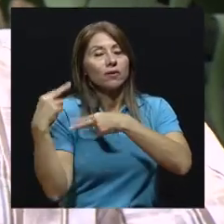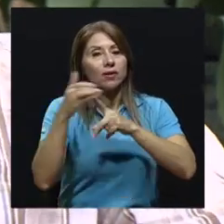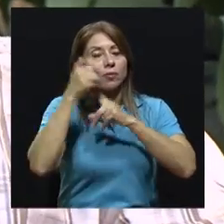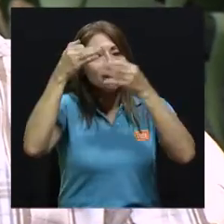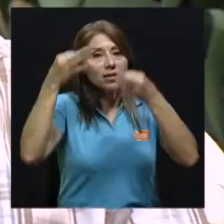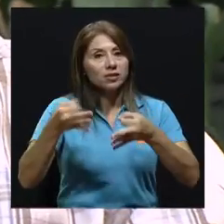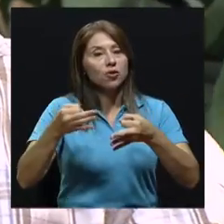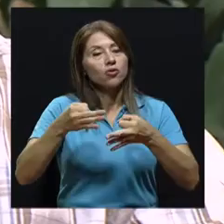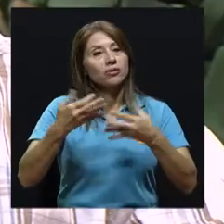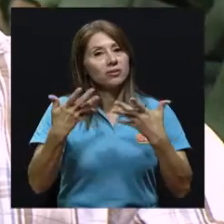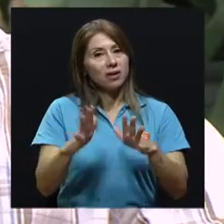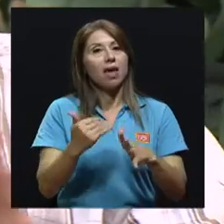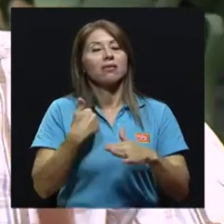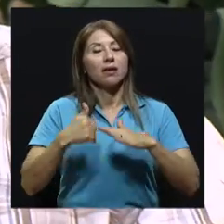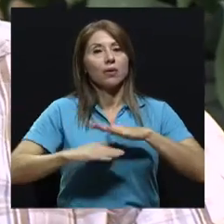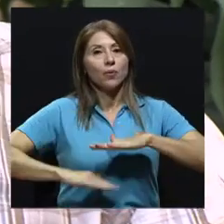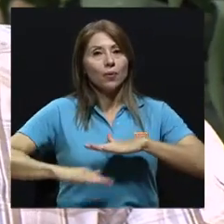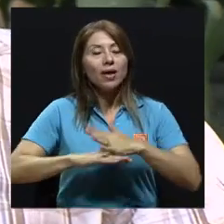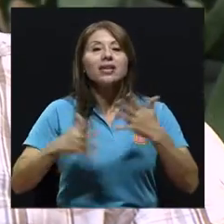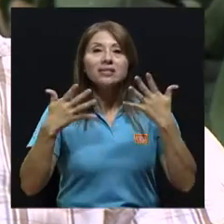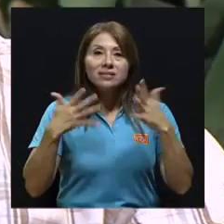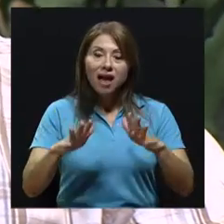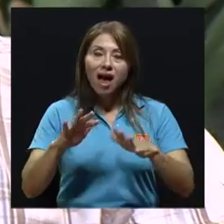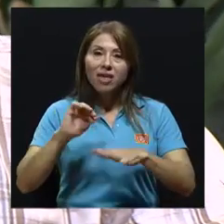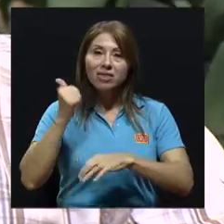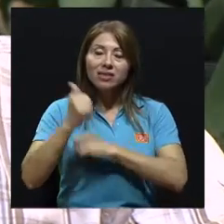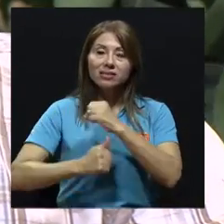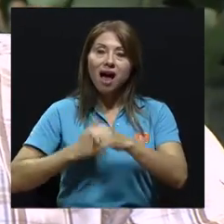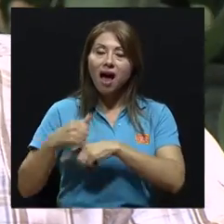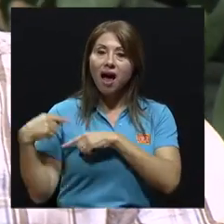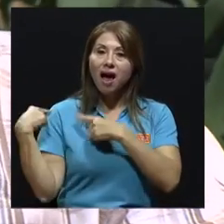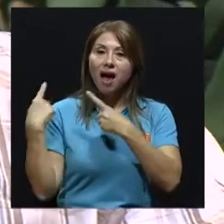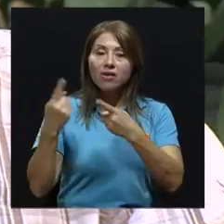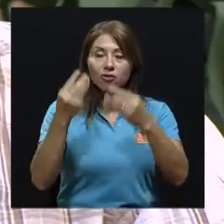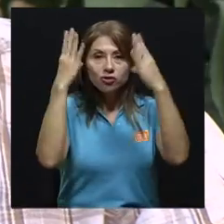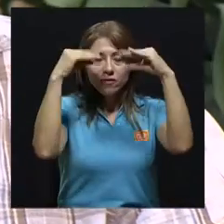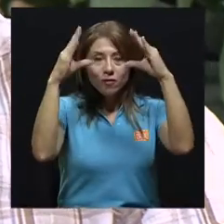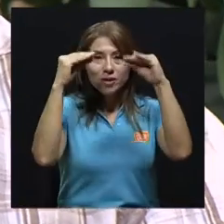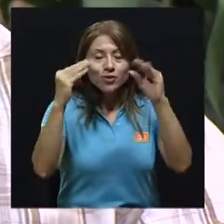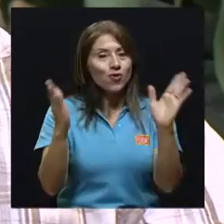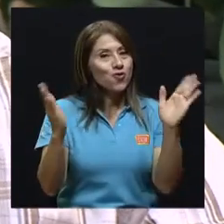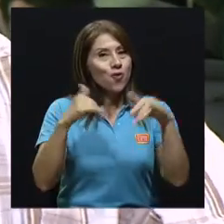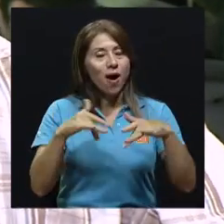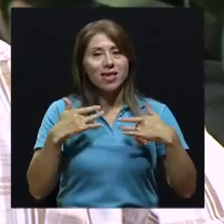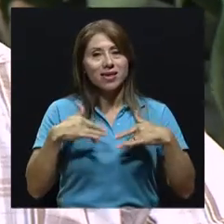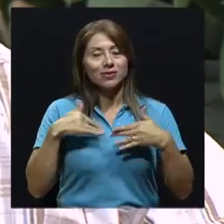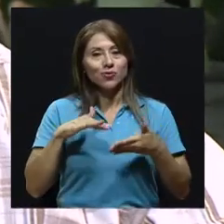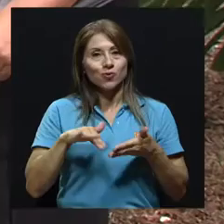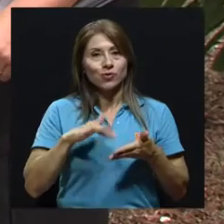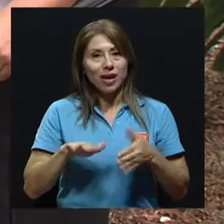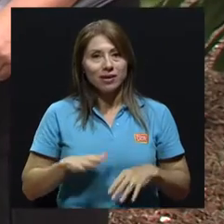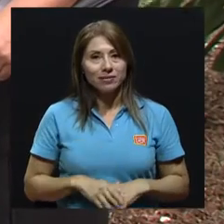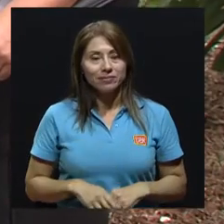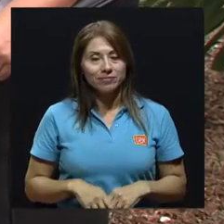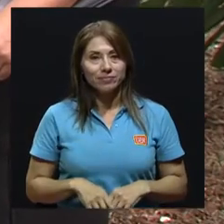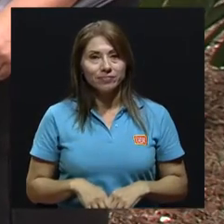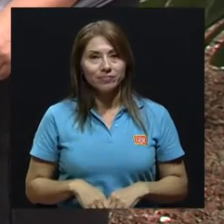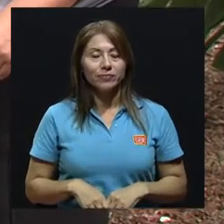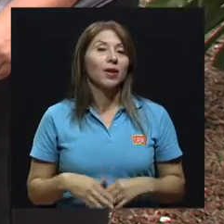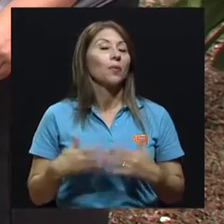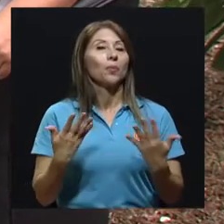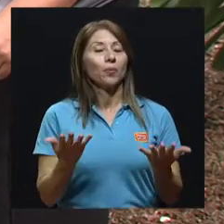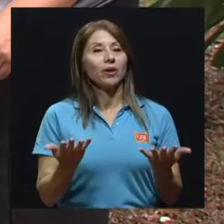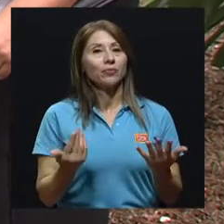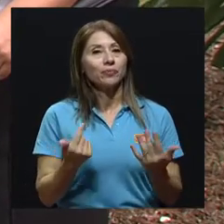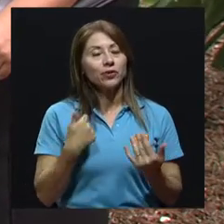lo hagan, entonces ya hay 10 años de información, no hay excusa en muchos de estos temas. Yo creo que sería oportuno